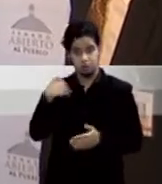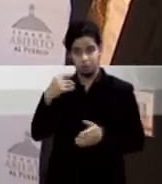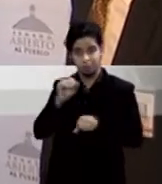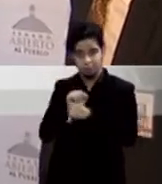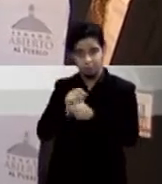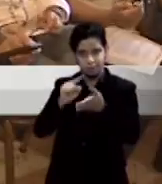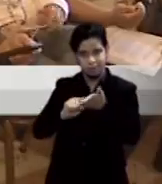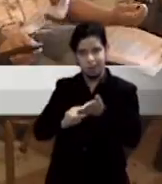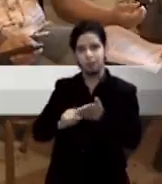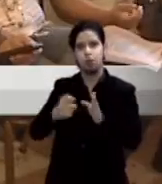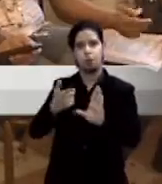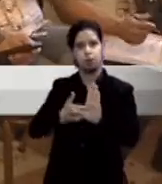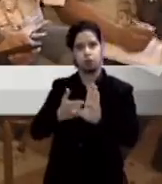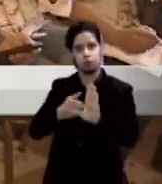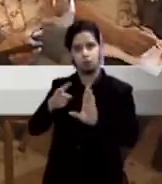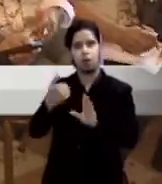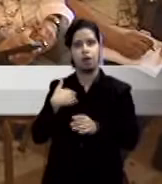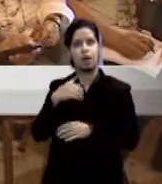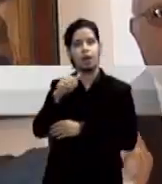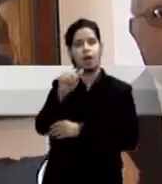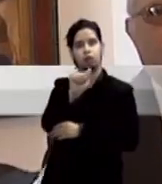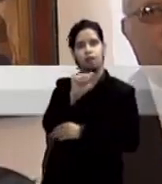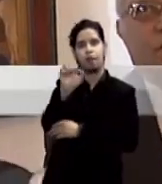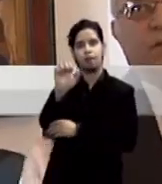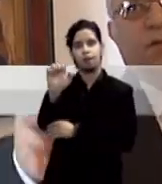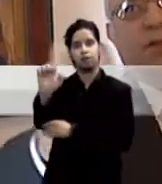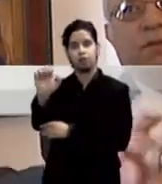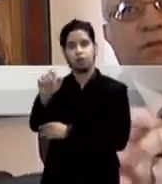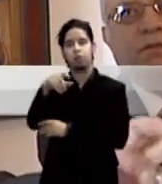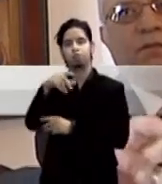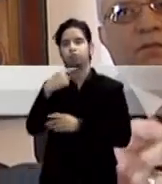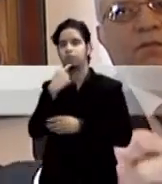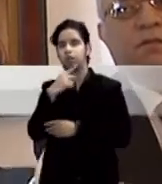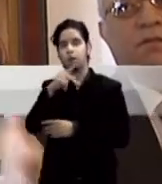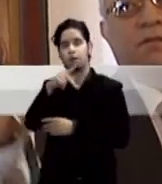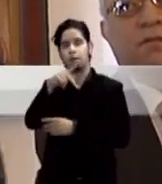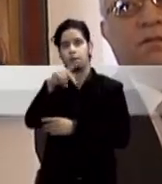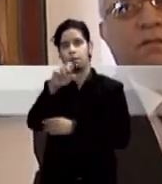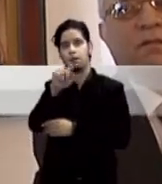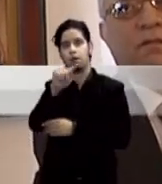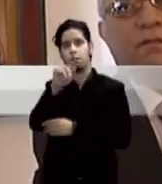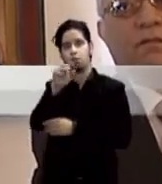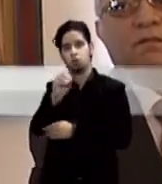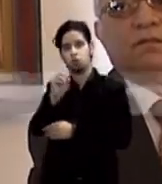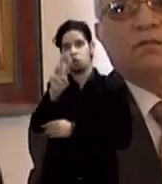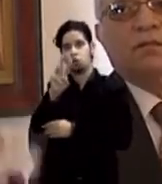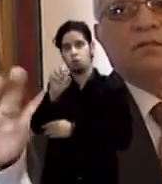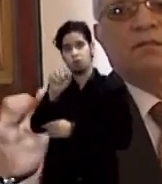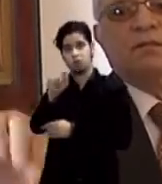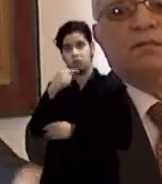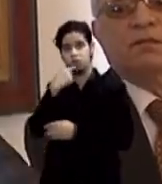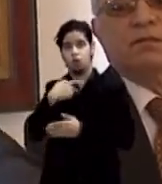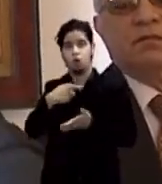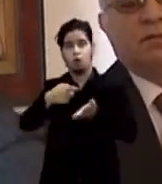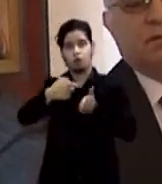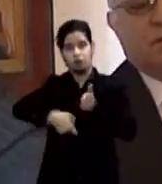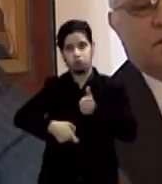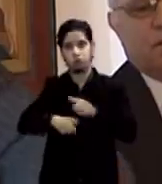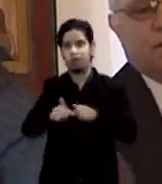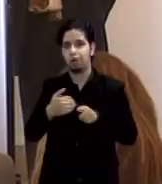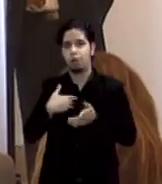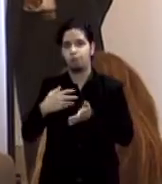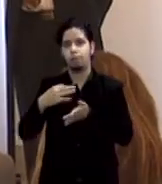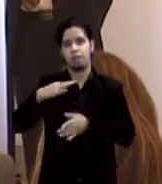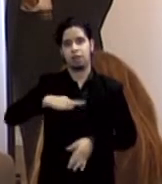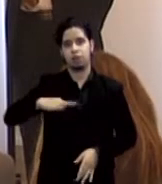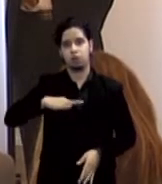petróleo en la autoridad de energía eléctrica sostuvo que petro west sometió facturas a la autoridad de energía eléctrica beneficiándose por más de